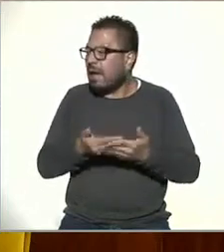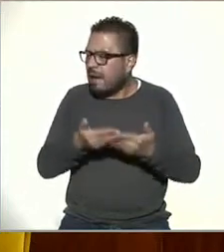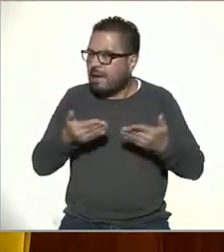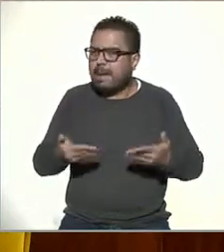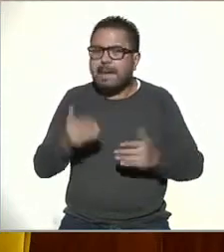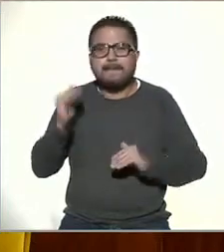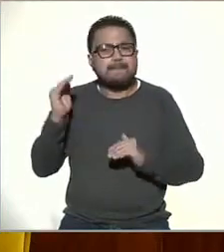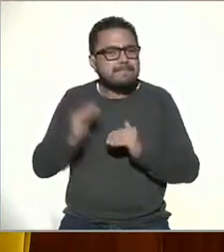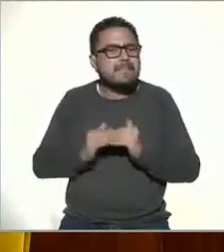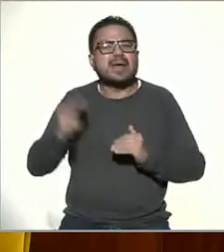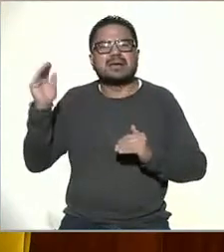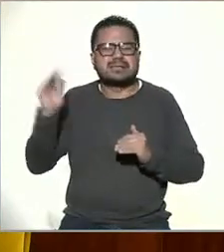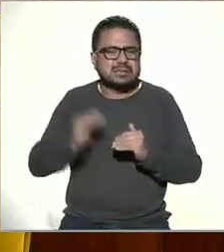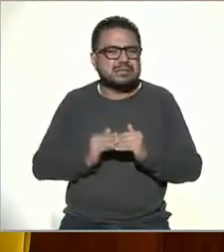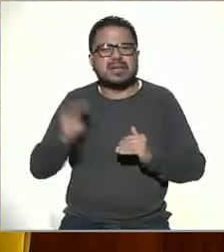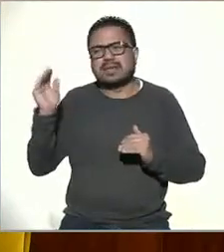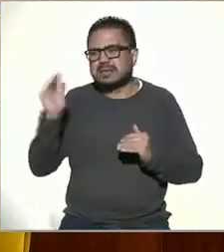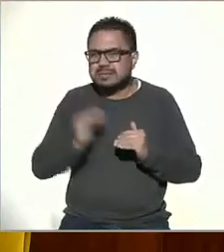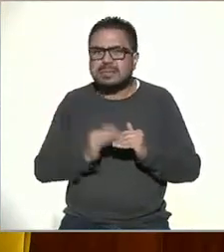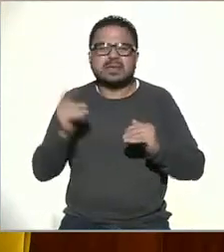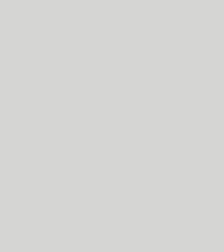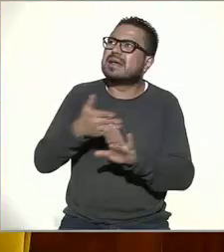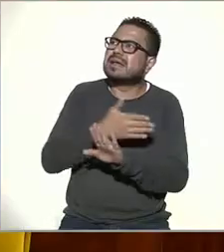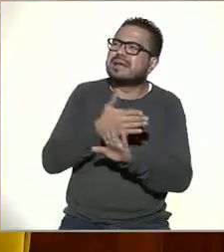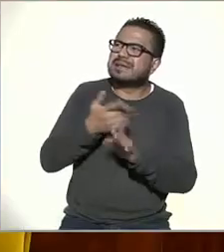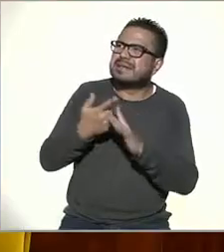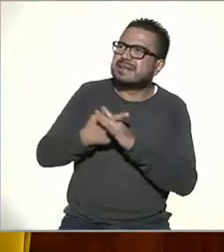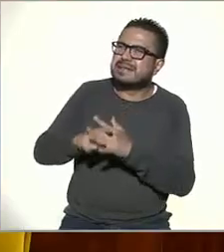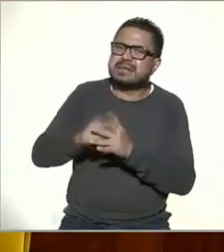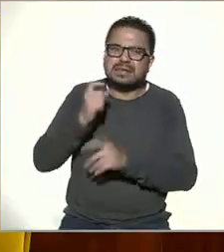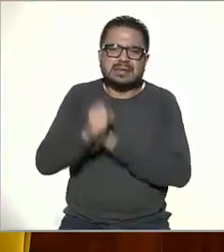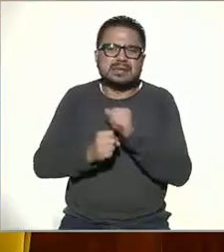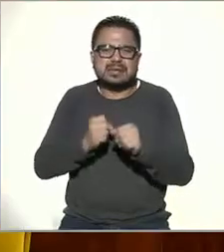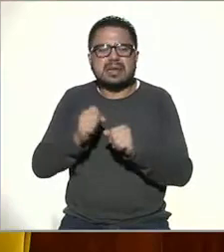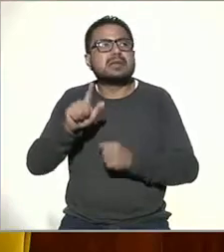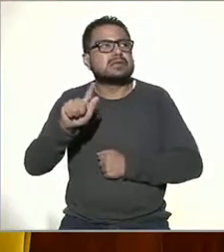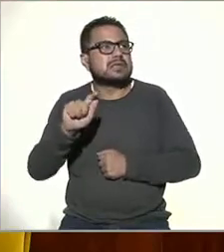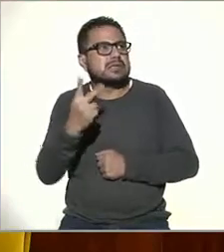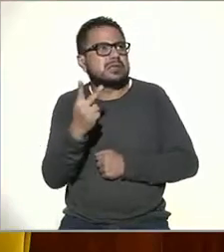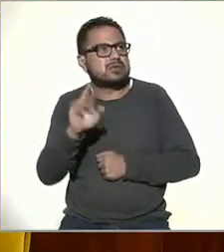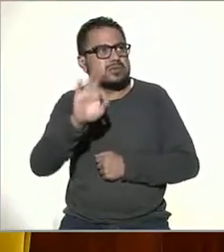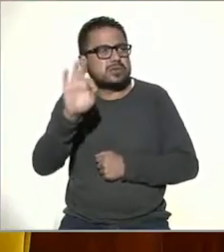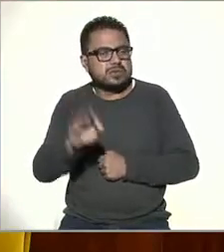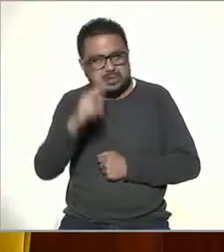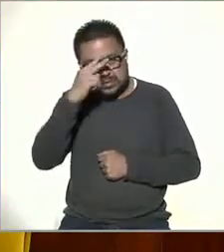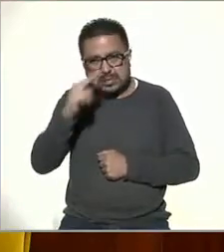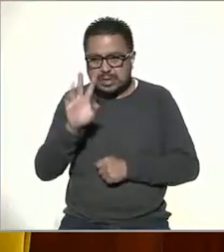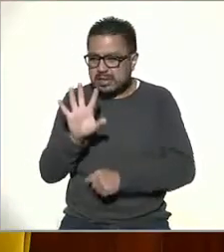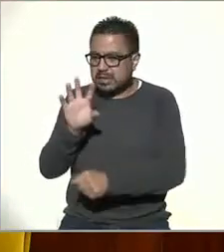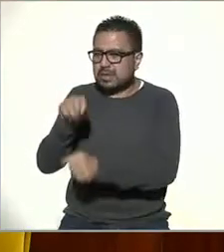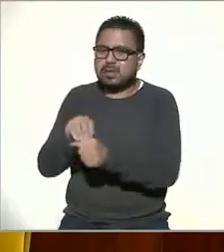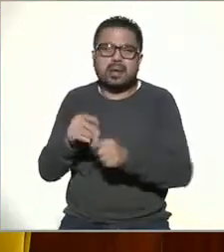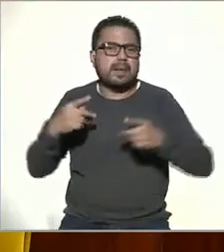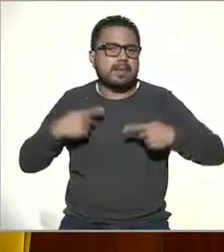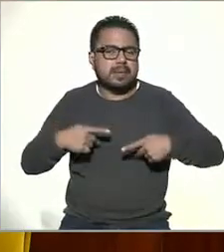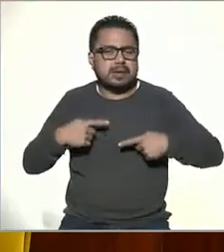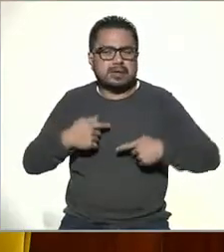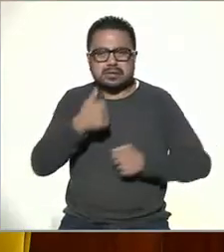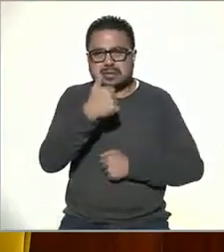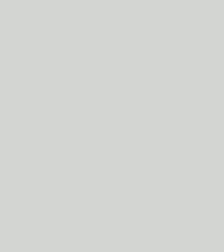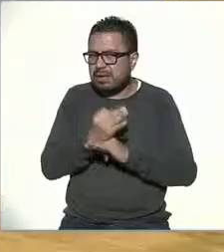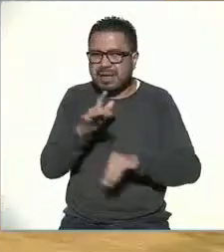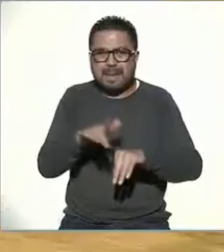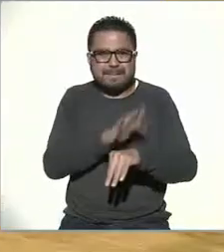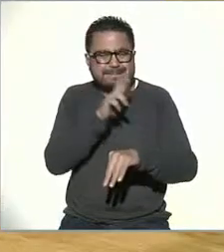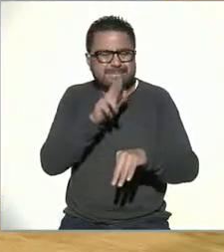hay más y más y más personas 72% de los mexicanos incluyendo personas de 6 años